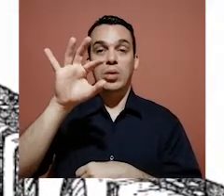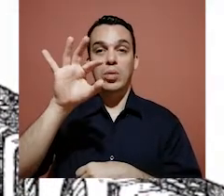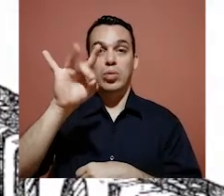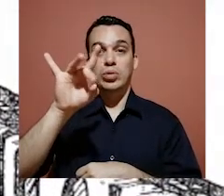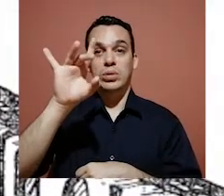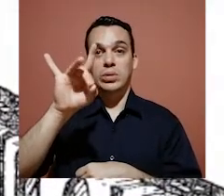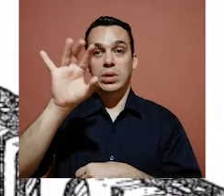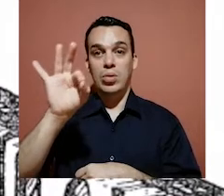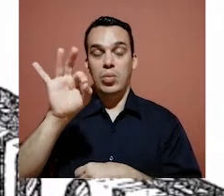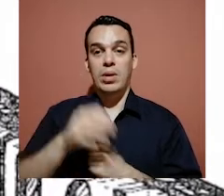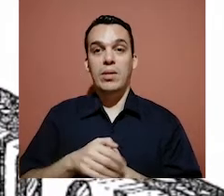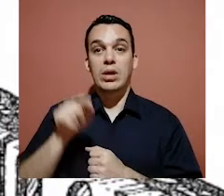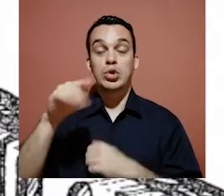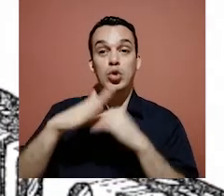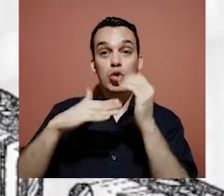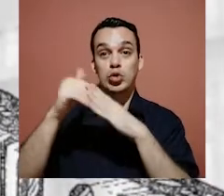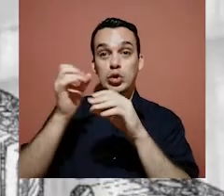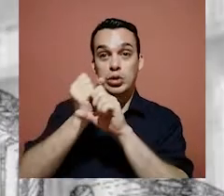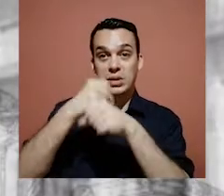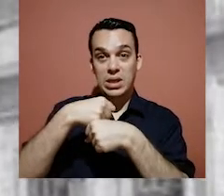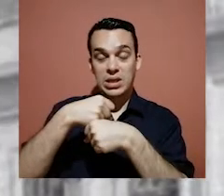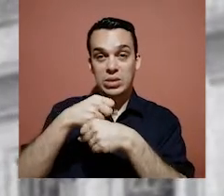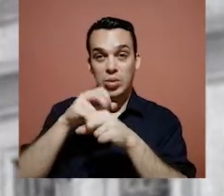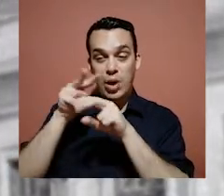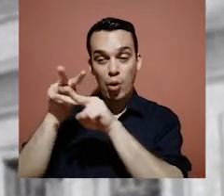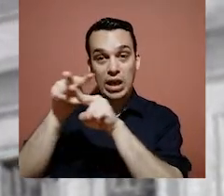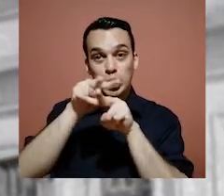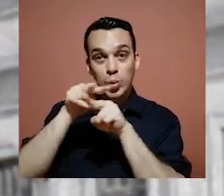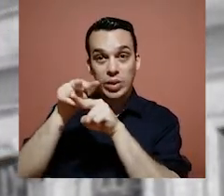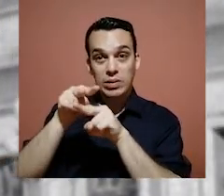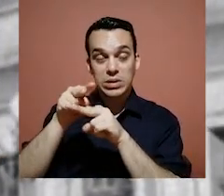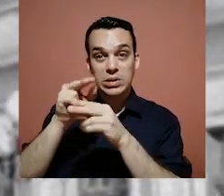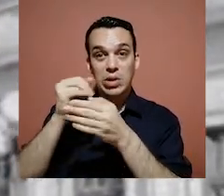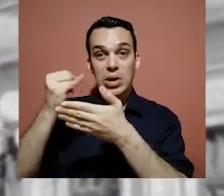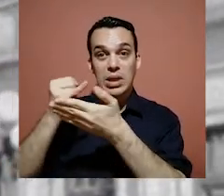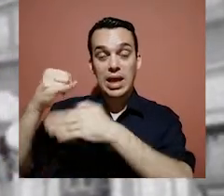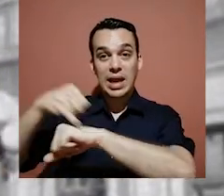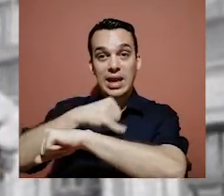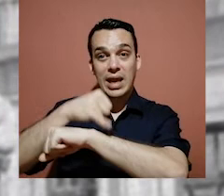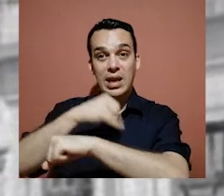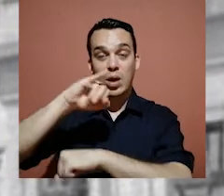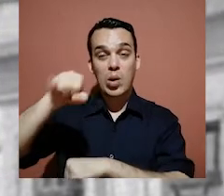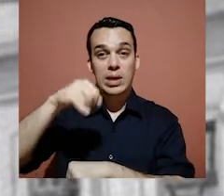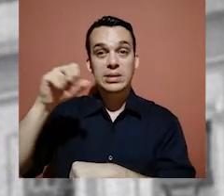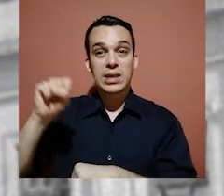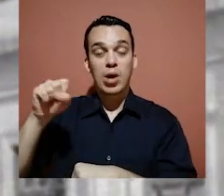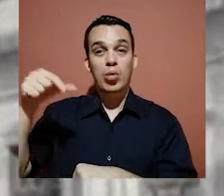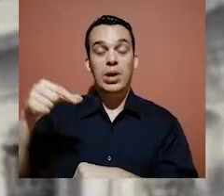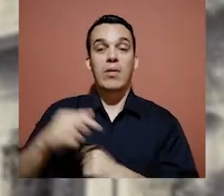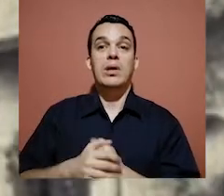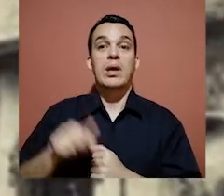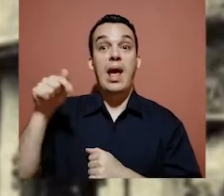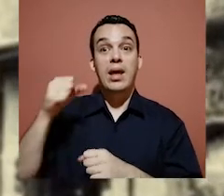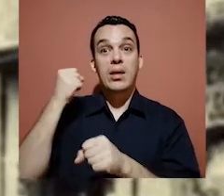1889. Su construcción se realizó bajo la supervisión del ingeniero Joaquín Isano Gutiérrez. Esta